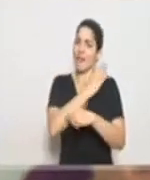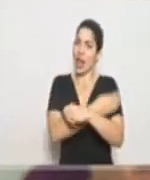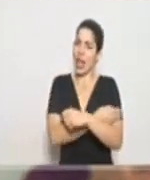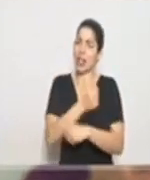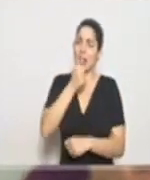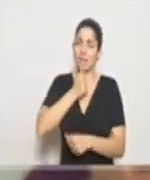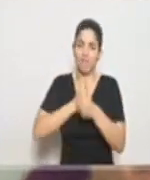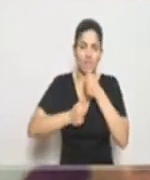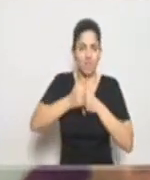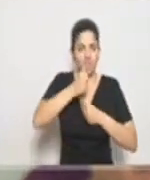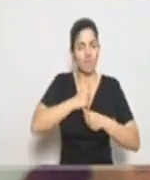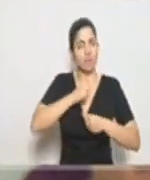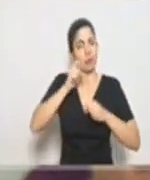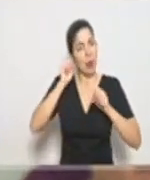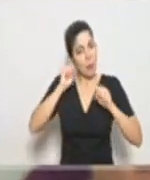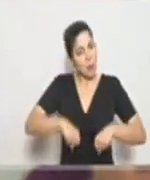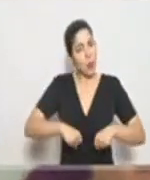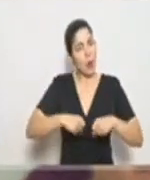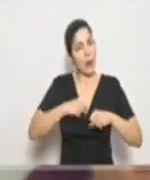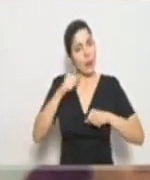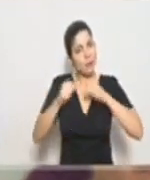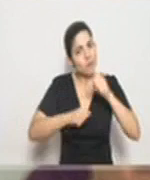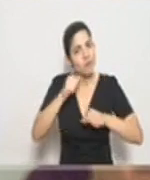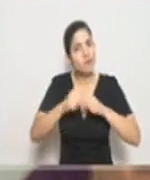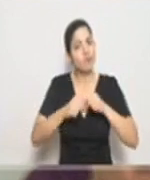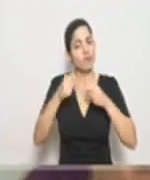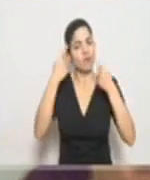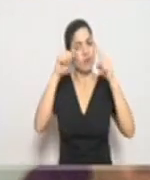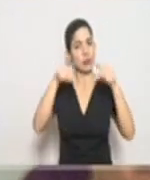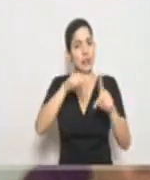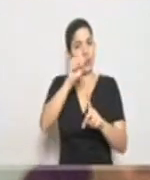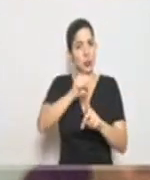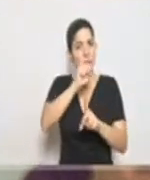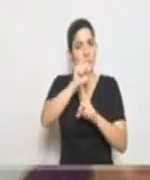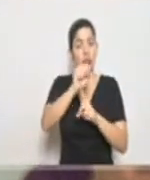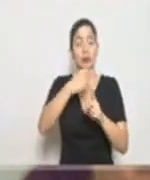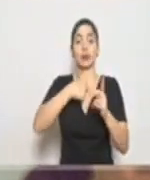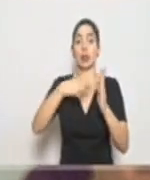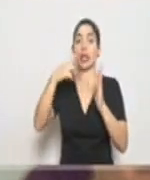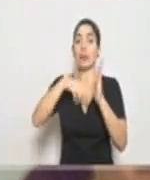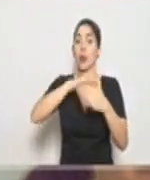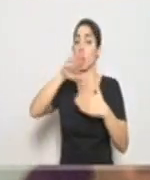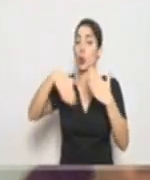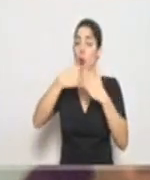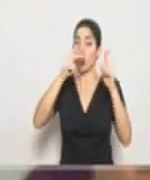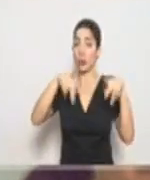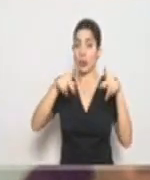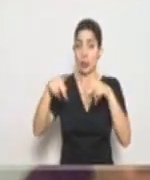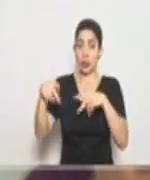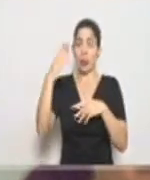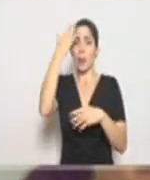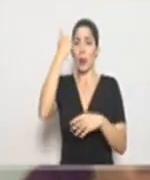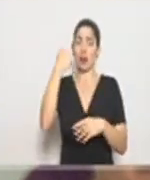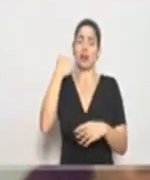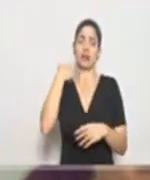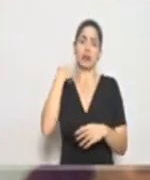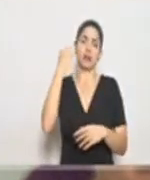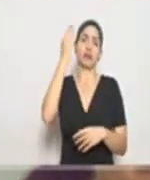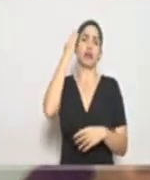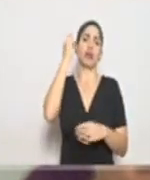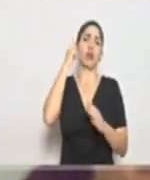resistir para poder sacar adelante esta situación. Y insisto a la población, porque reconozco